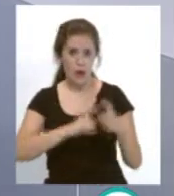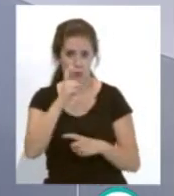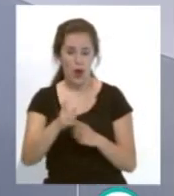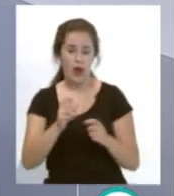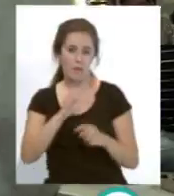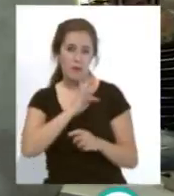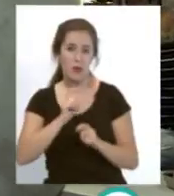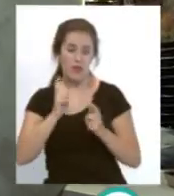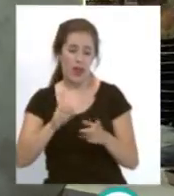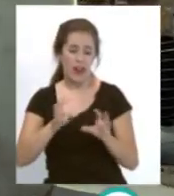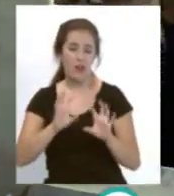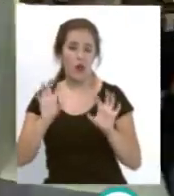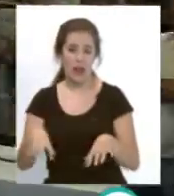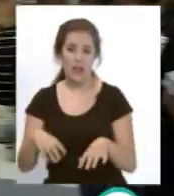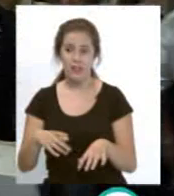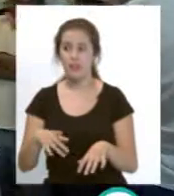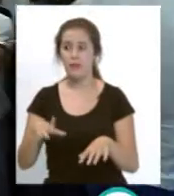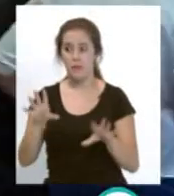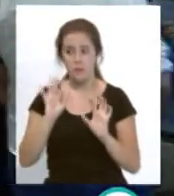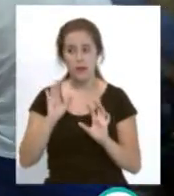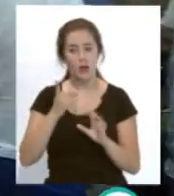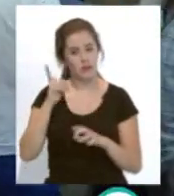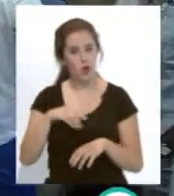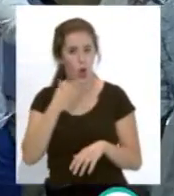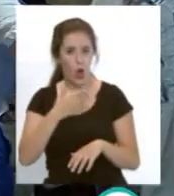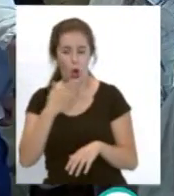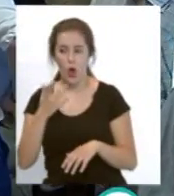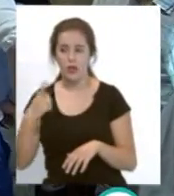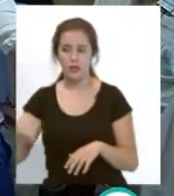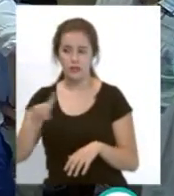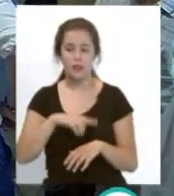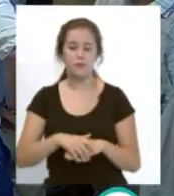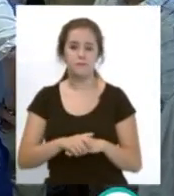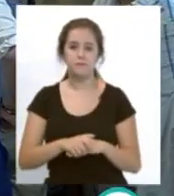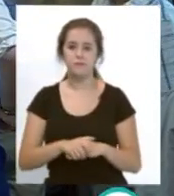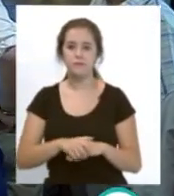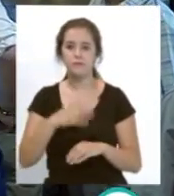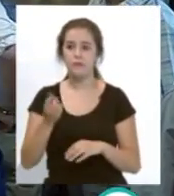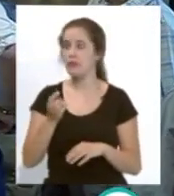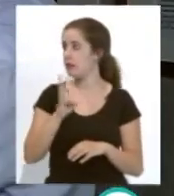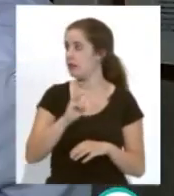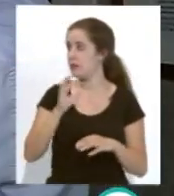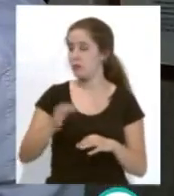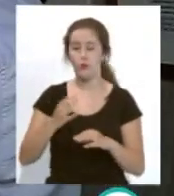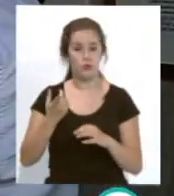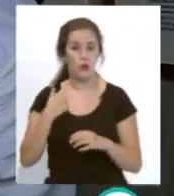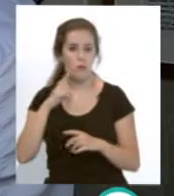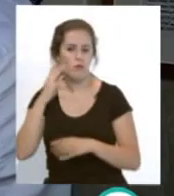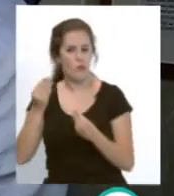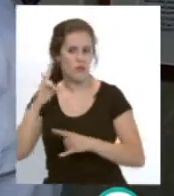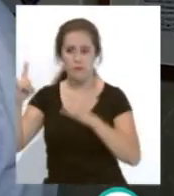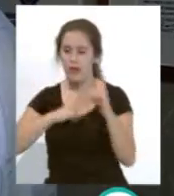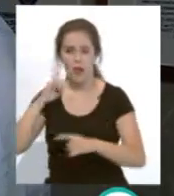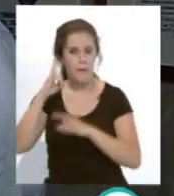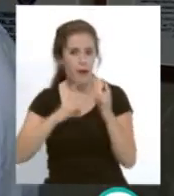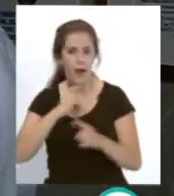que otorga Radio Cádiz, pero que es el premio de los oyentes. Todos los lunes, tres puntos, dos puntos y un punto, tenemos muchísimas llamadas, abrimos